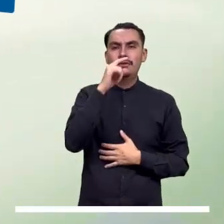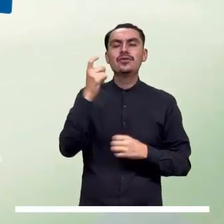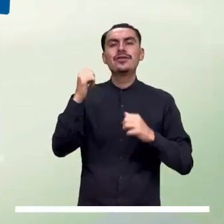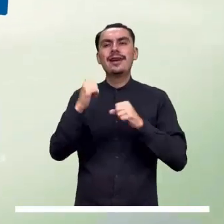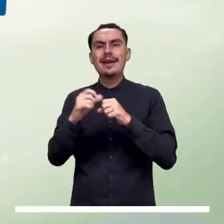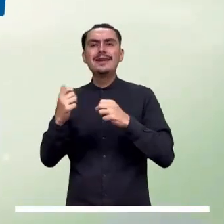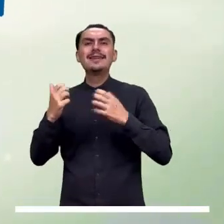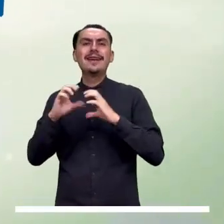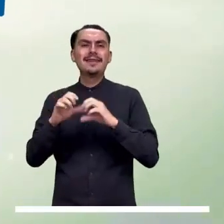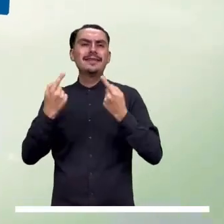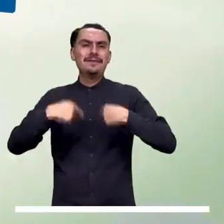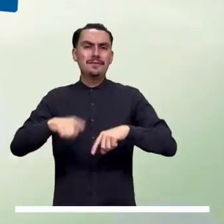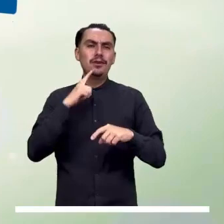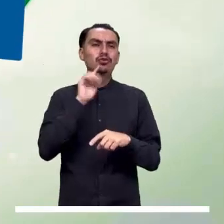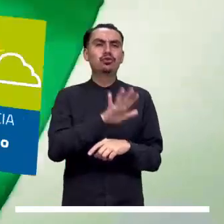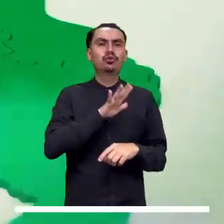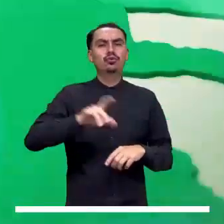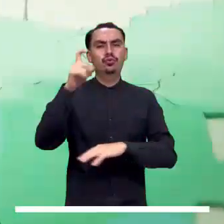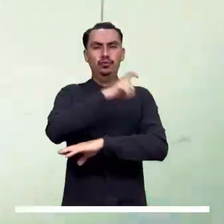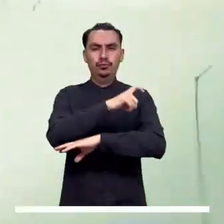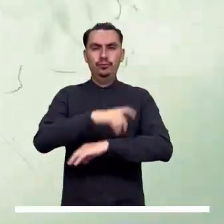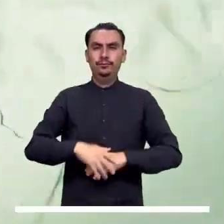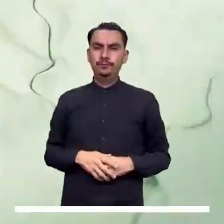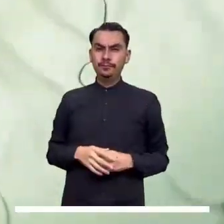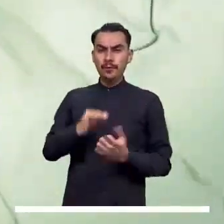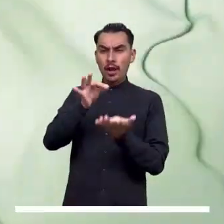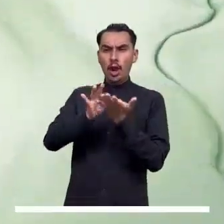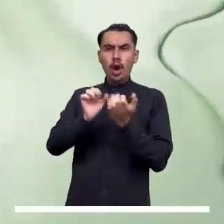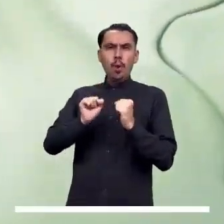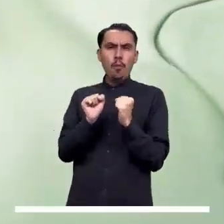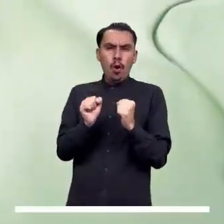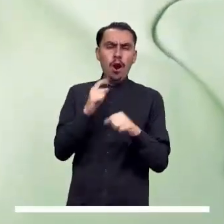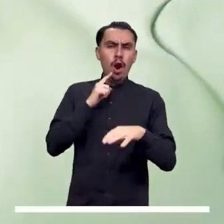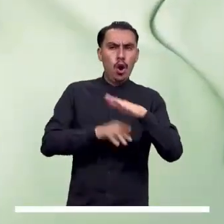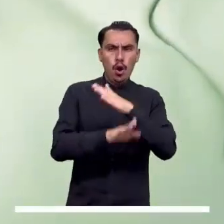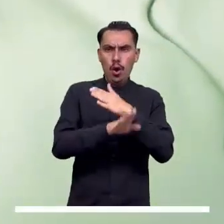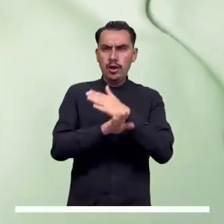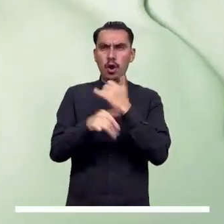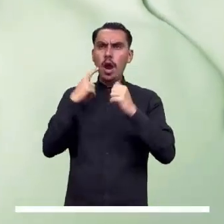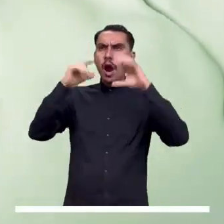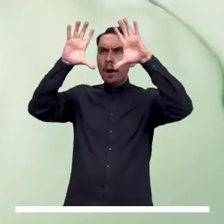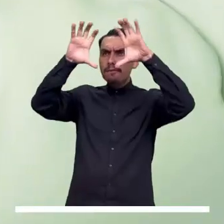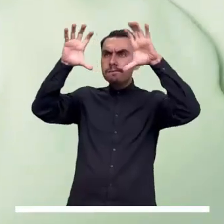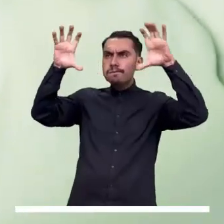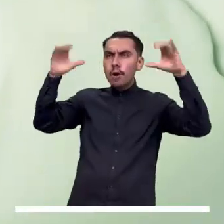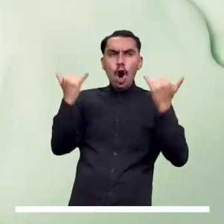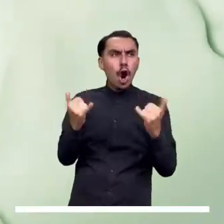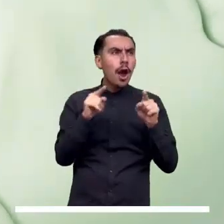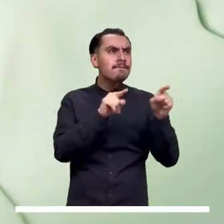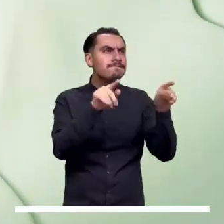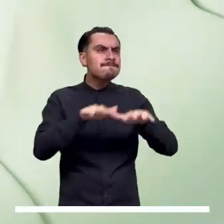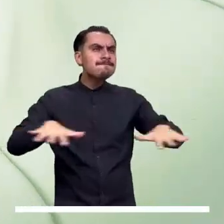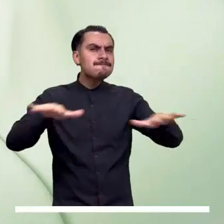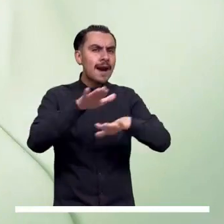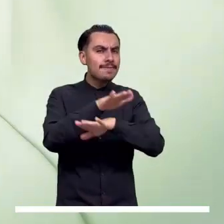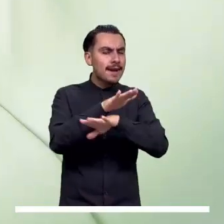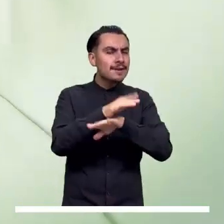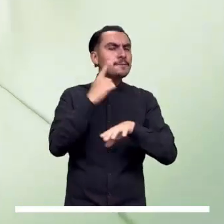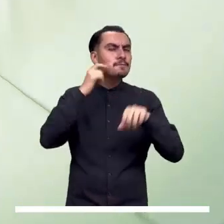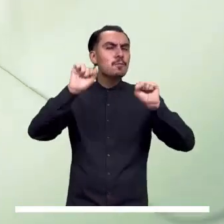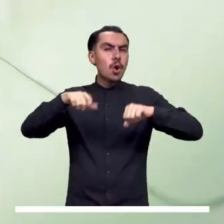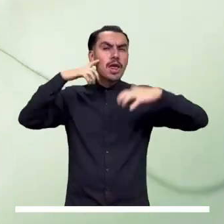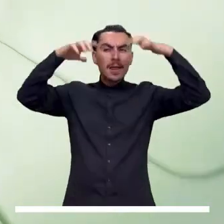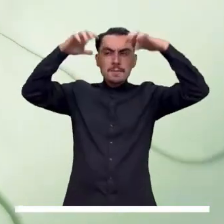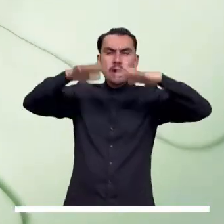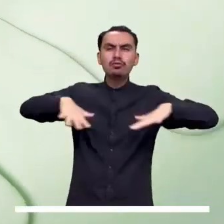y el centro y occidente de Guainía. En la capital se irán formando núcleos nubosos importantes. Las lluvias de la tarde se